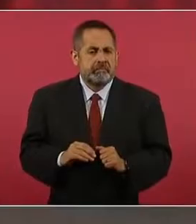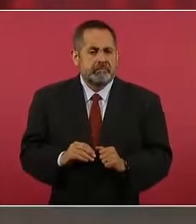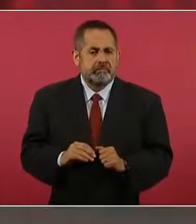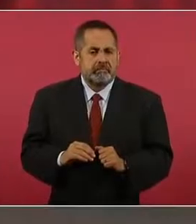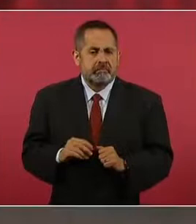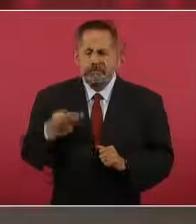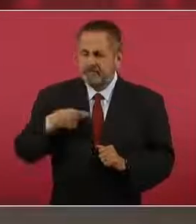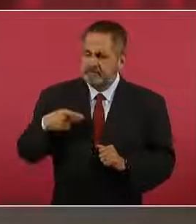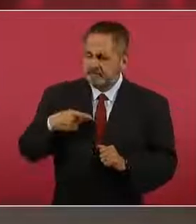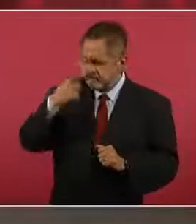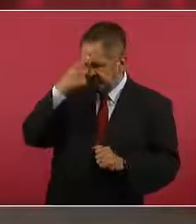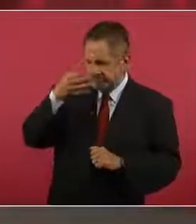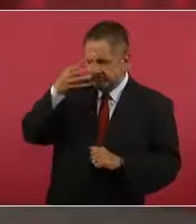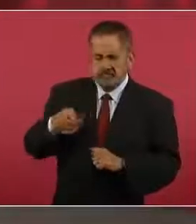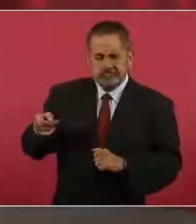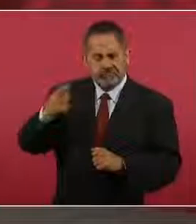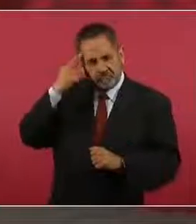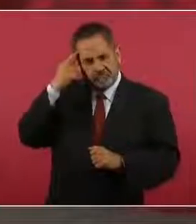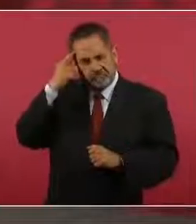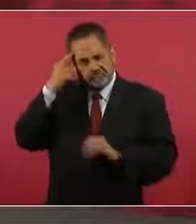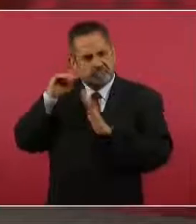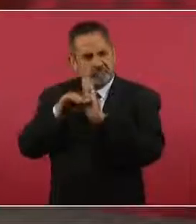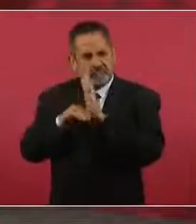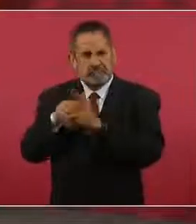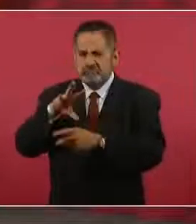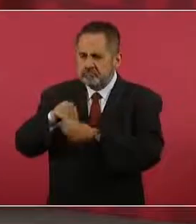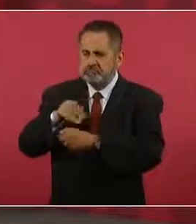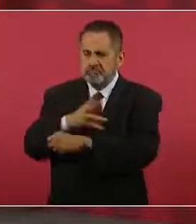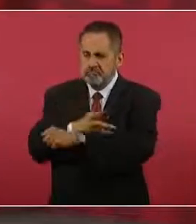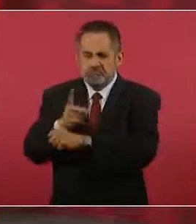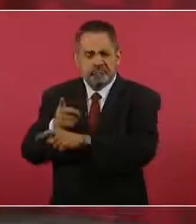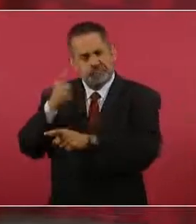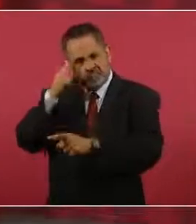una persona con principios, una gente honesta.